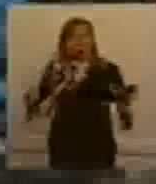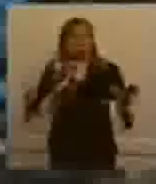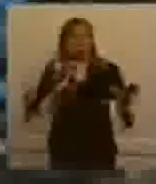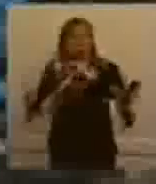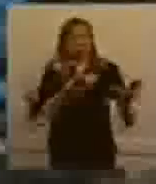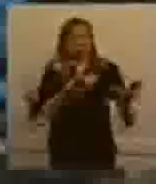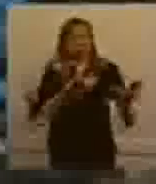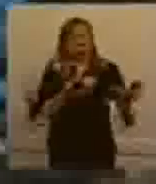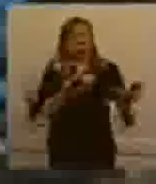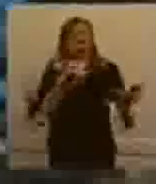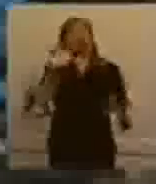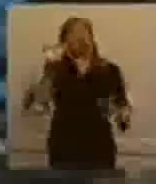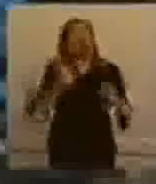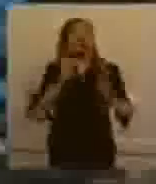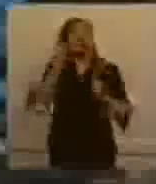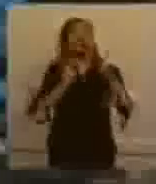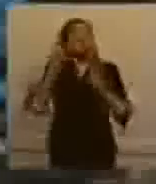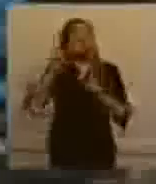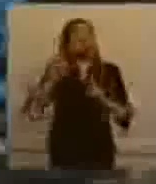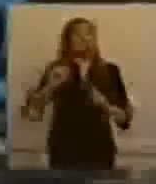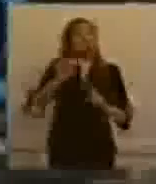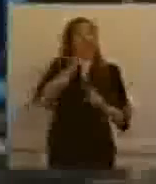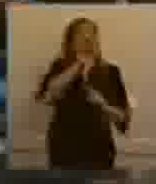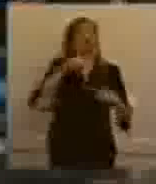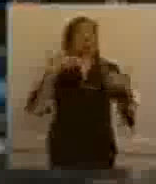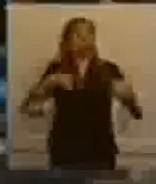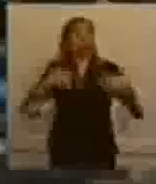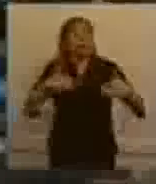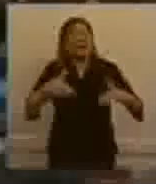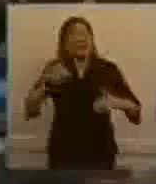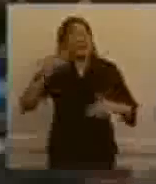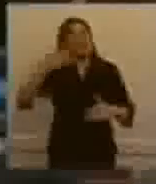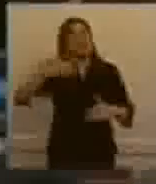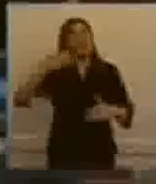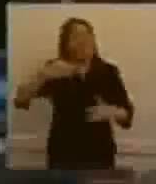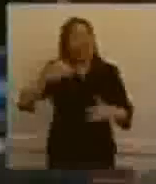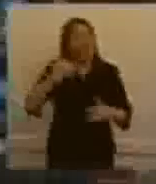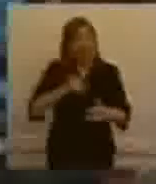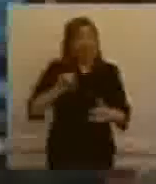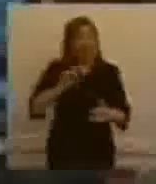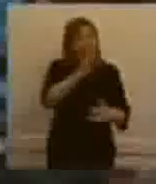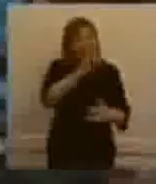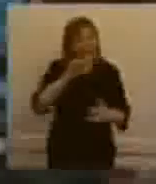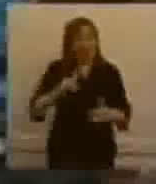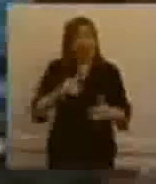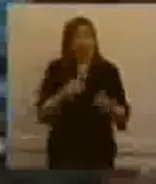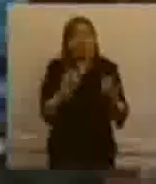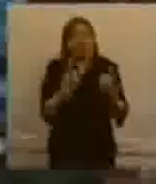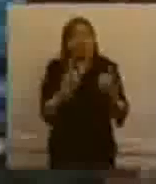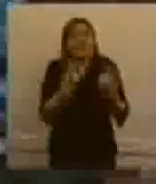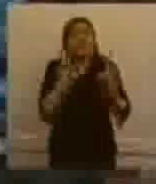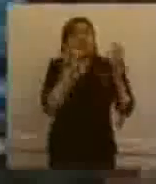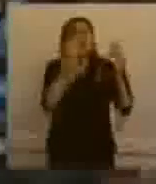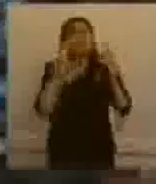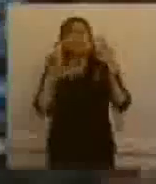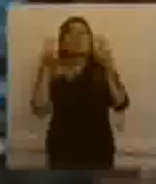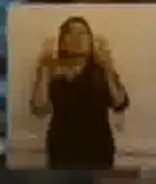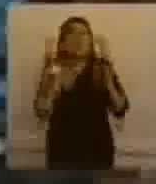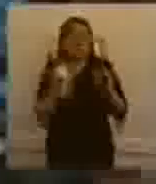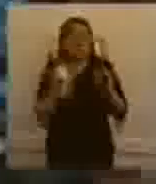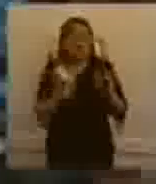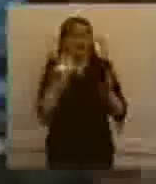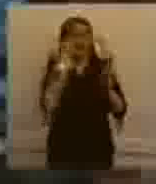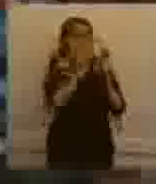Ya hay vuelos especiales y de emergencia, pero en realidad la regularización de los vuelos, que es lo que afecta y necesita la actividad turística por una cuestión de